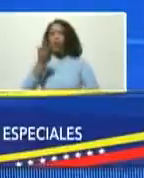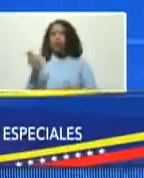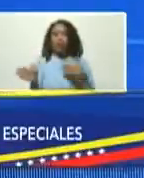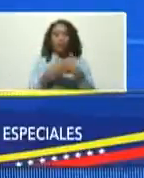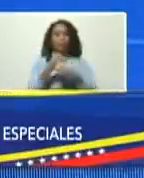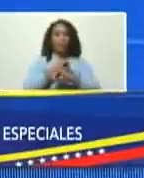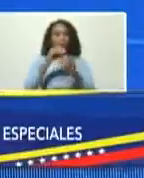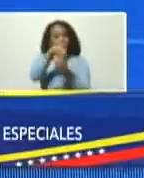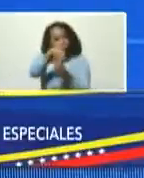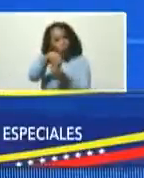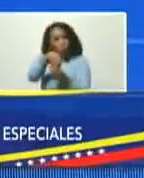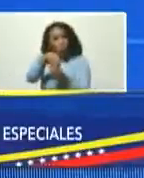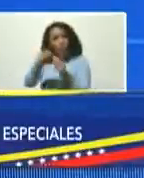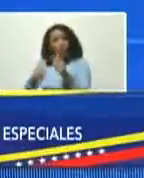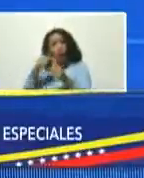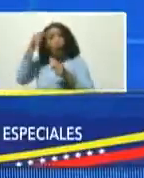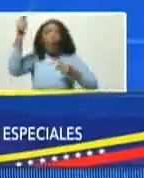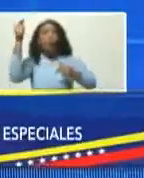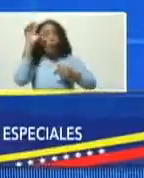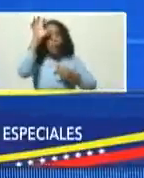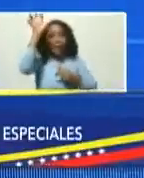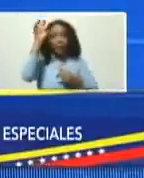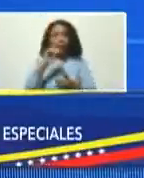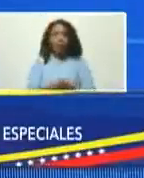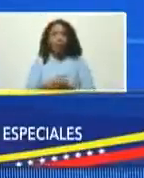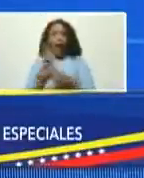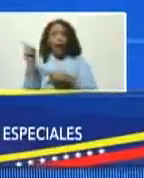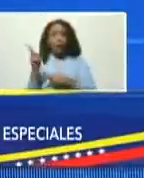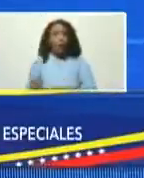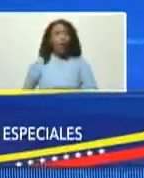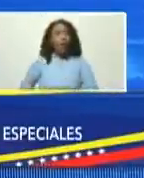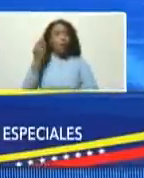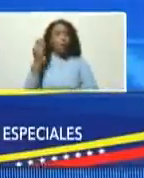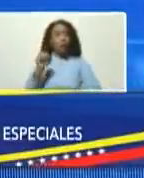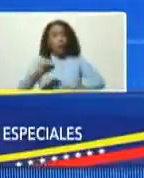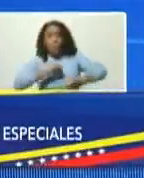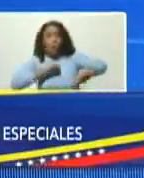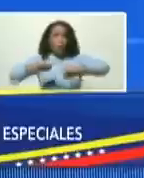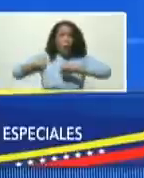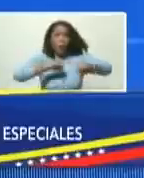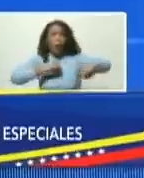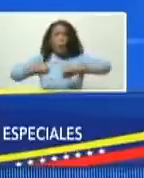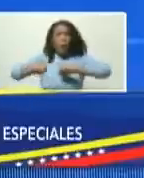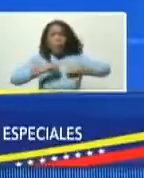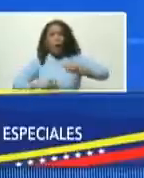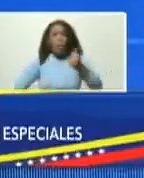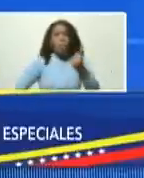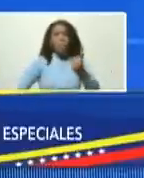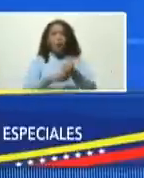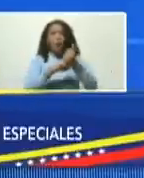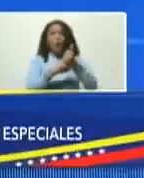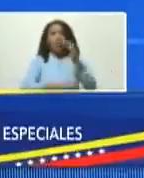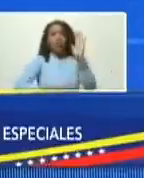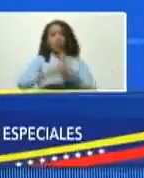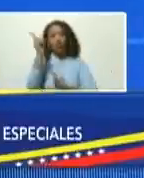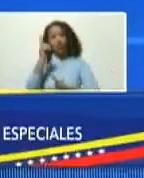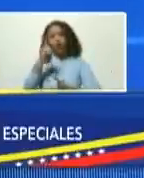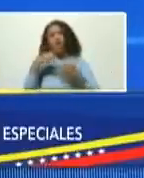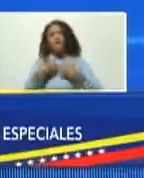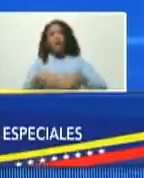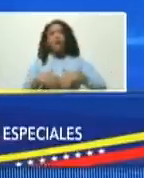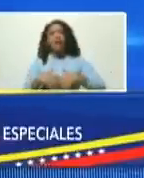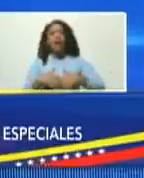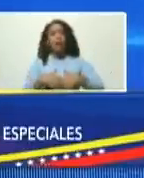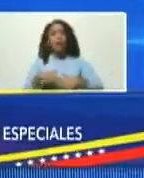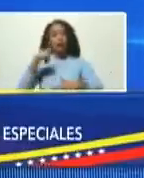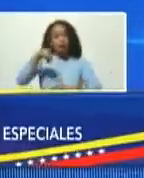aislados del resto del país, van a ser motores que propulsarán el desarrollo industrial de